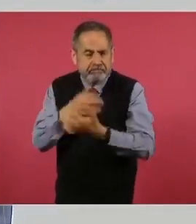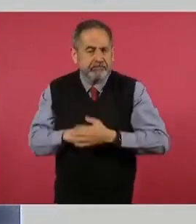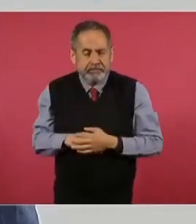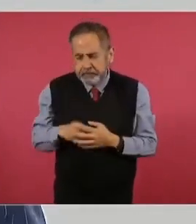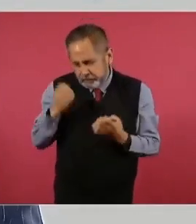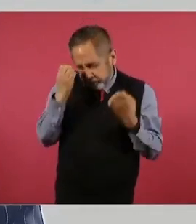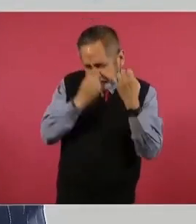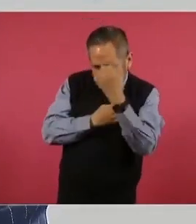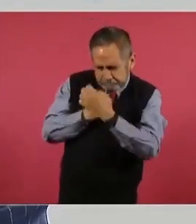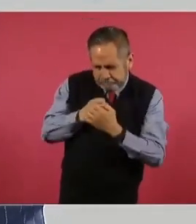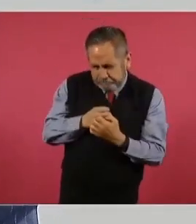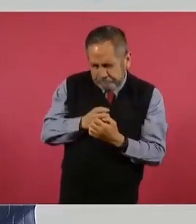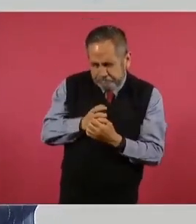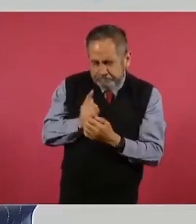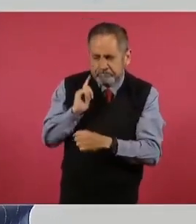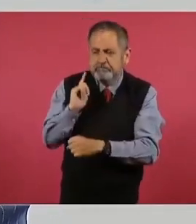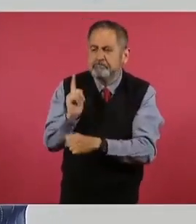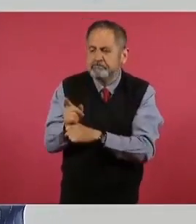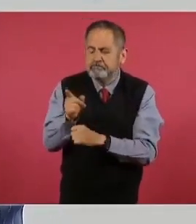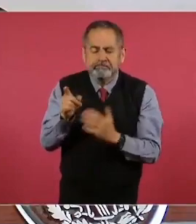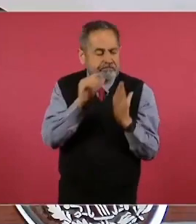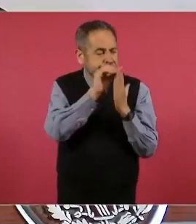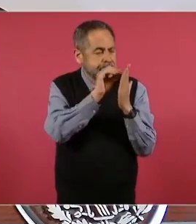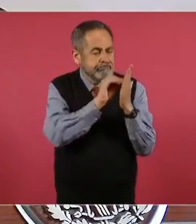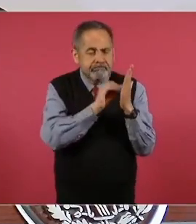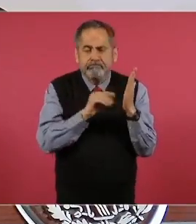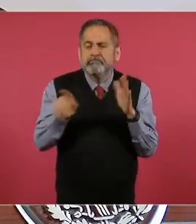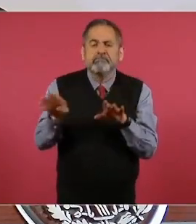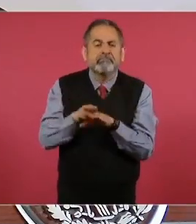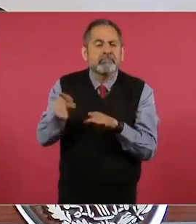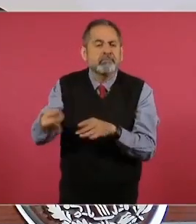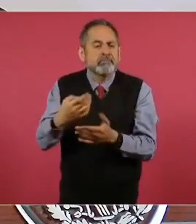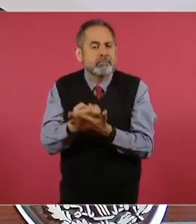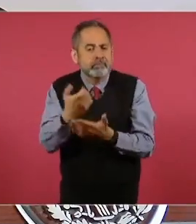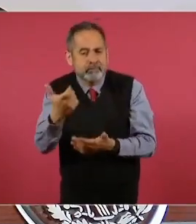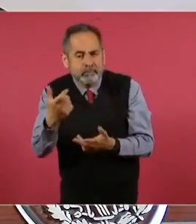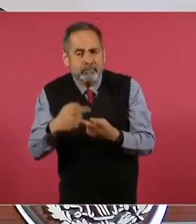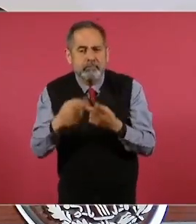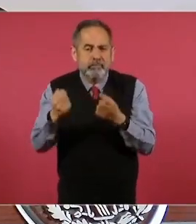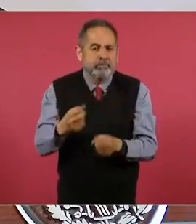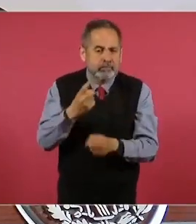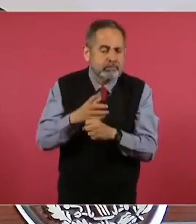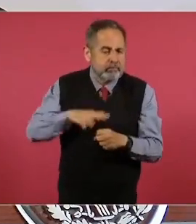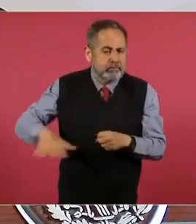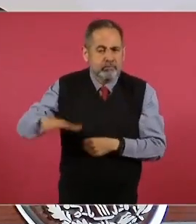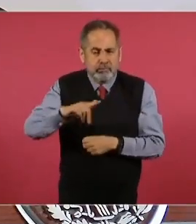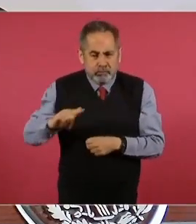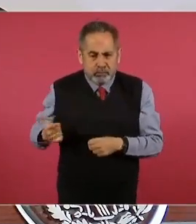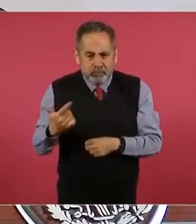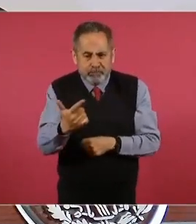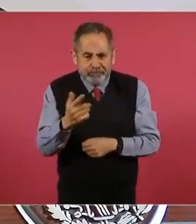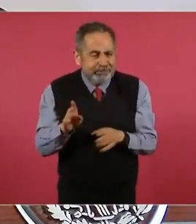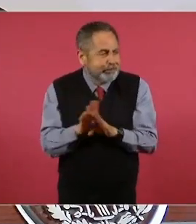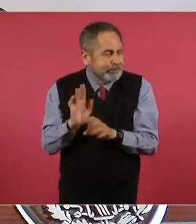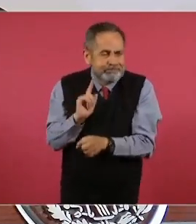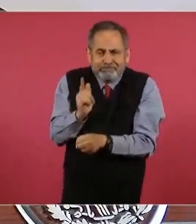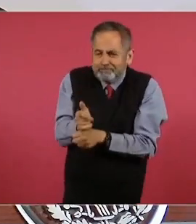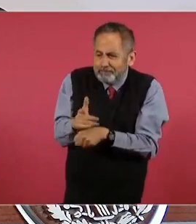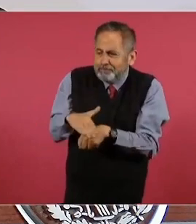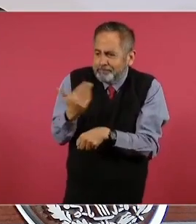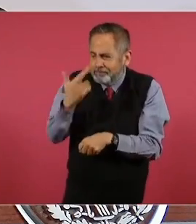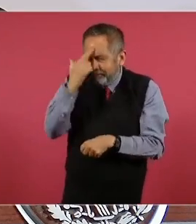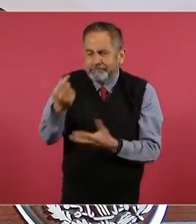diagnóstico de la situación económica, social y de seguridad de Guanajuato que permitiera identificar los